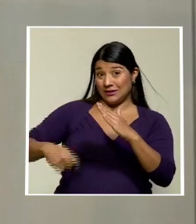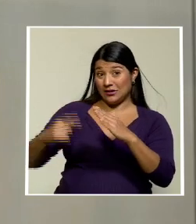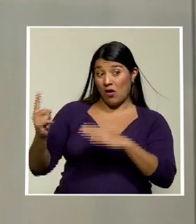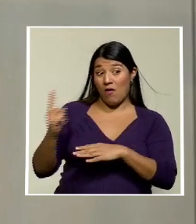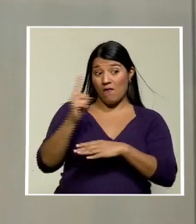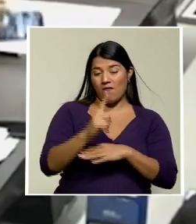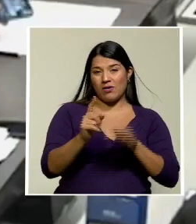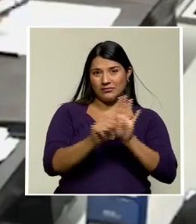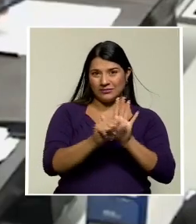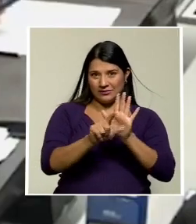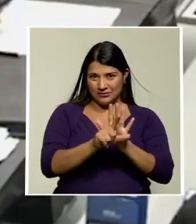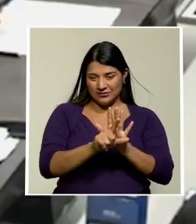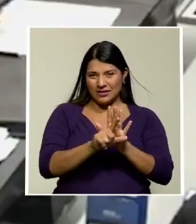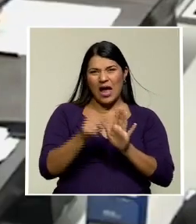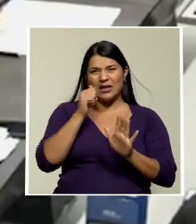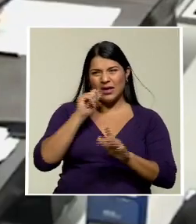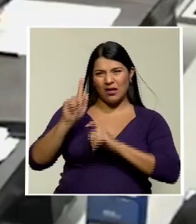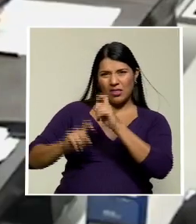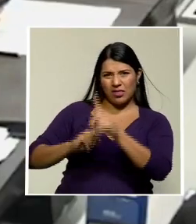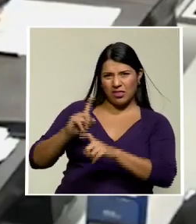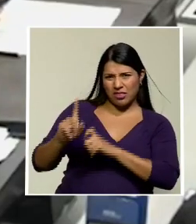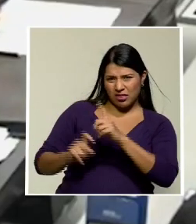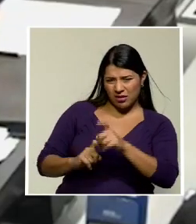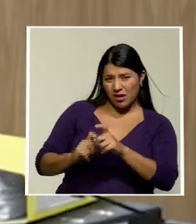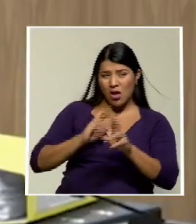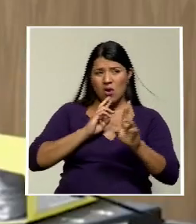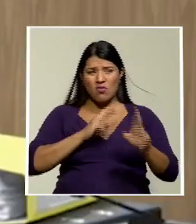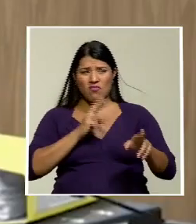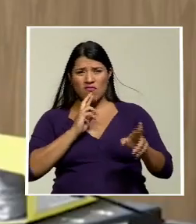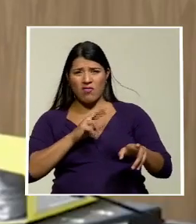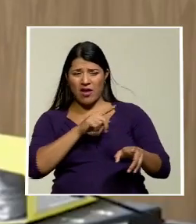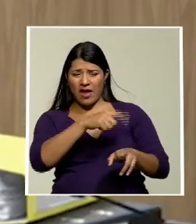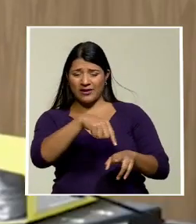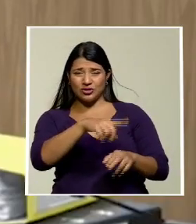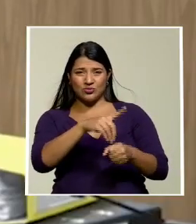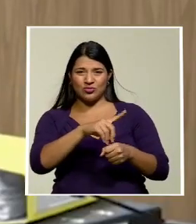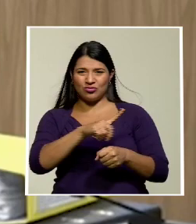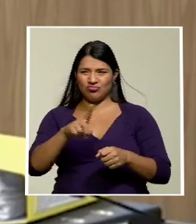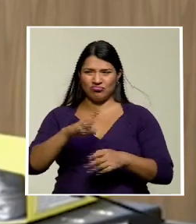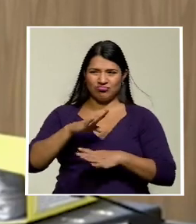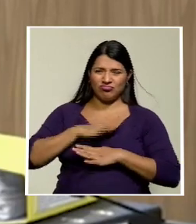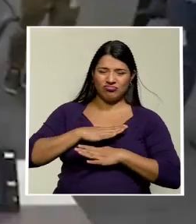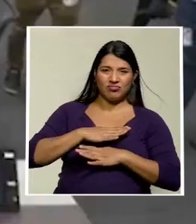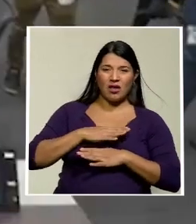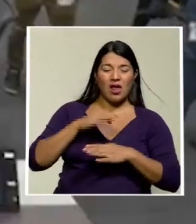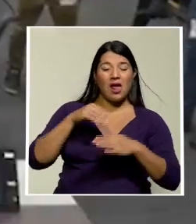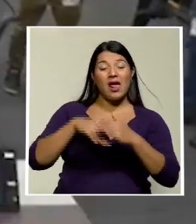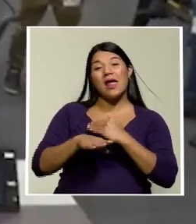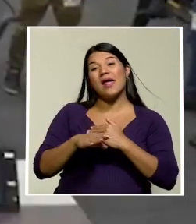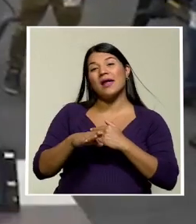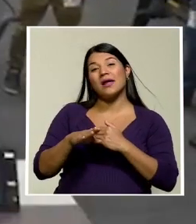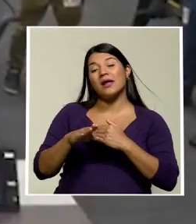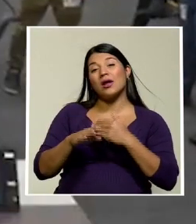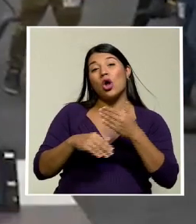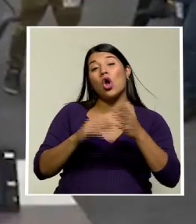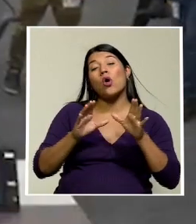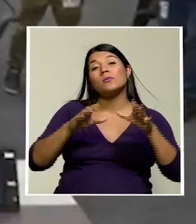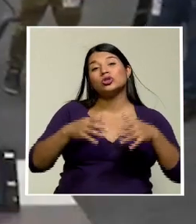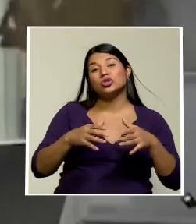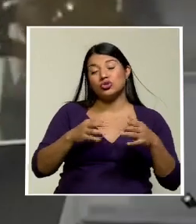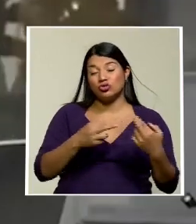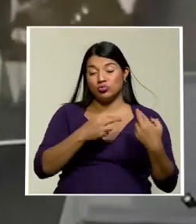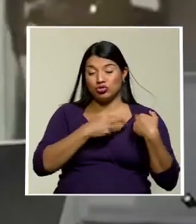Camilo Saldarriaga no convenció a los diputados durante su presentación en la comisión especial que estudia el caso Cochinilla.